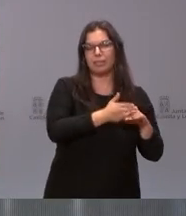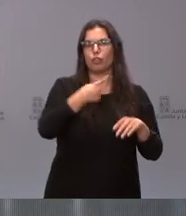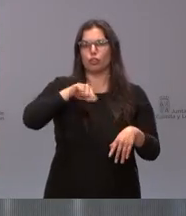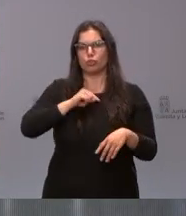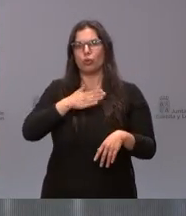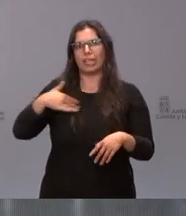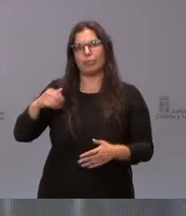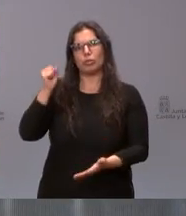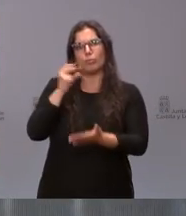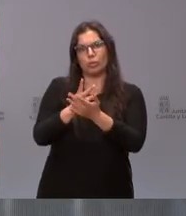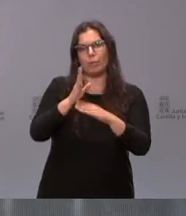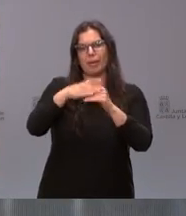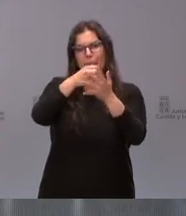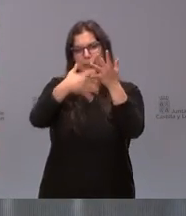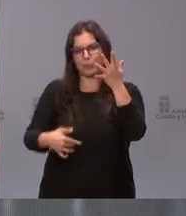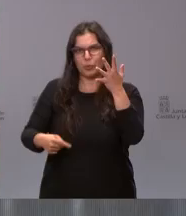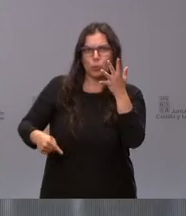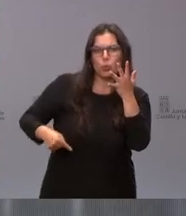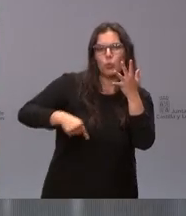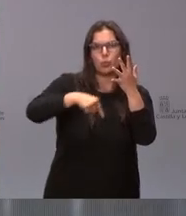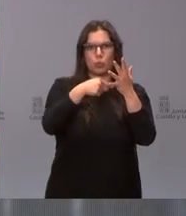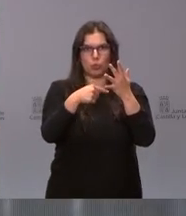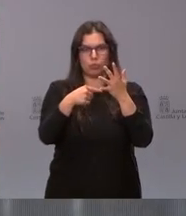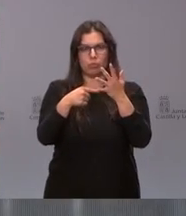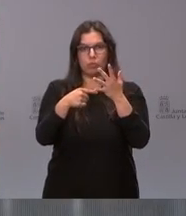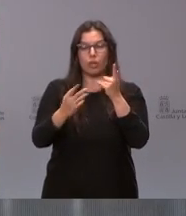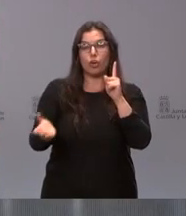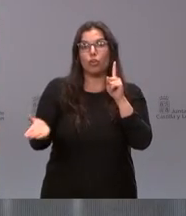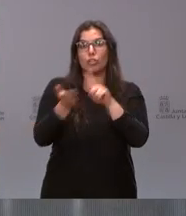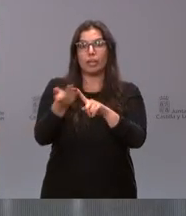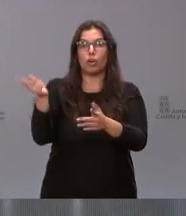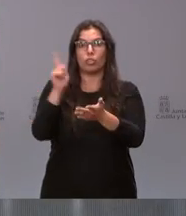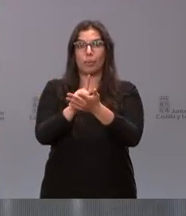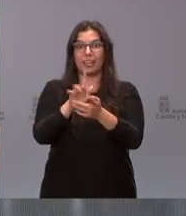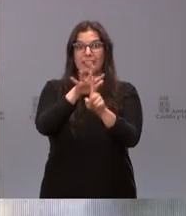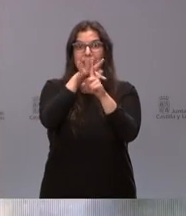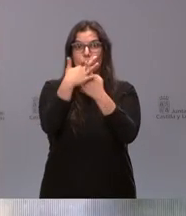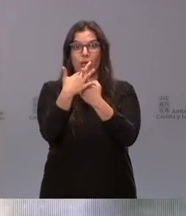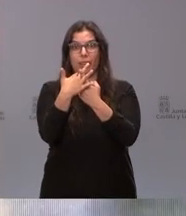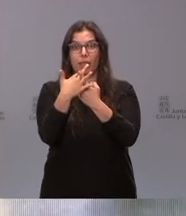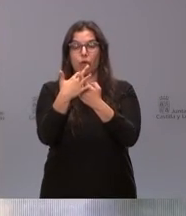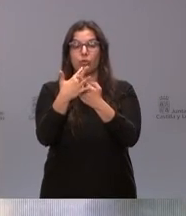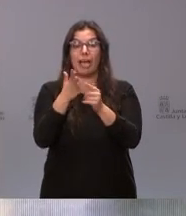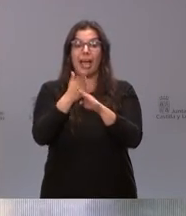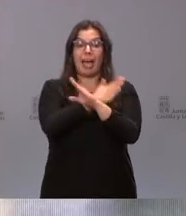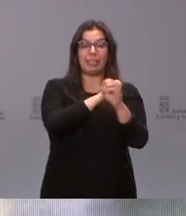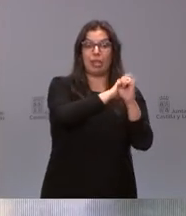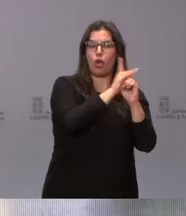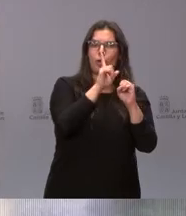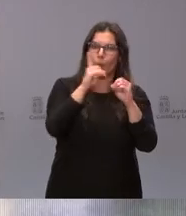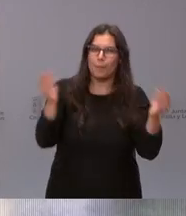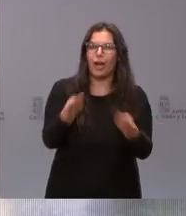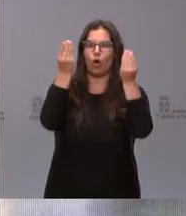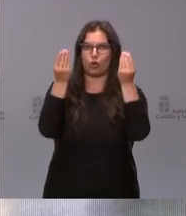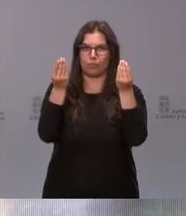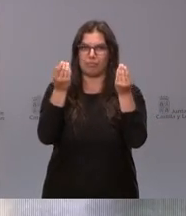reducción de las listas de espera y recuperar una situación mejor incluso que la que teníamos